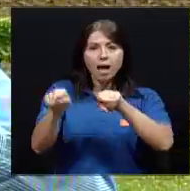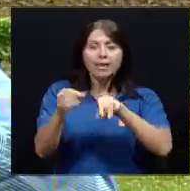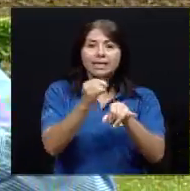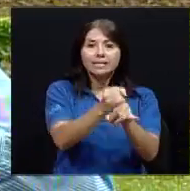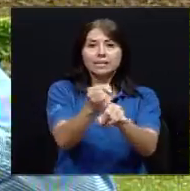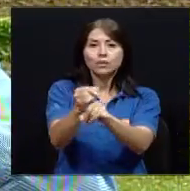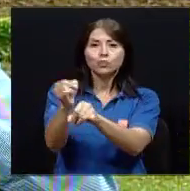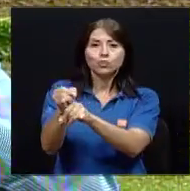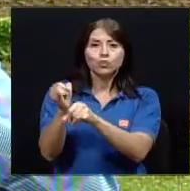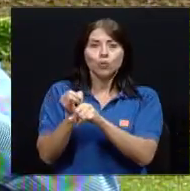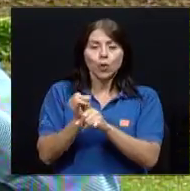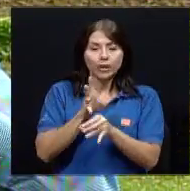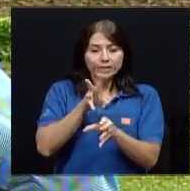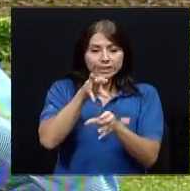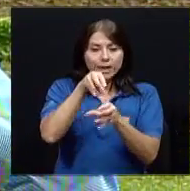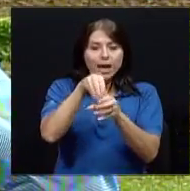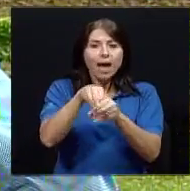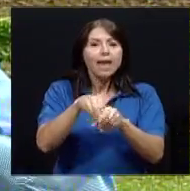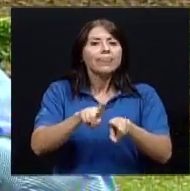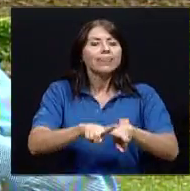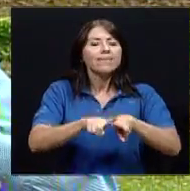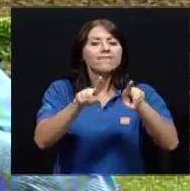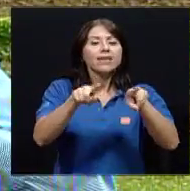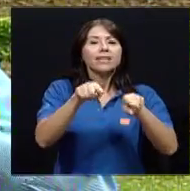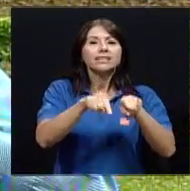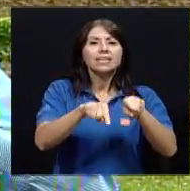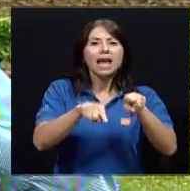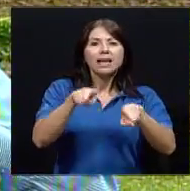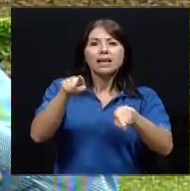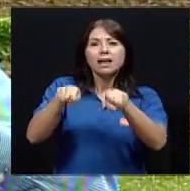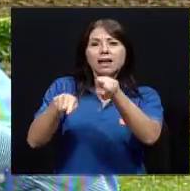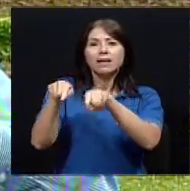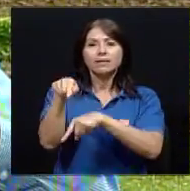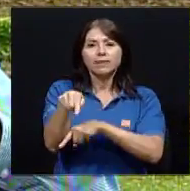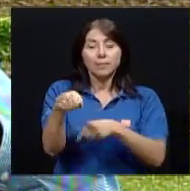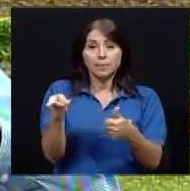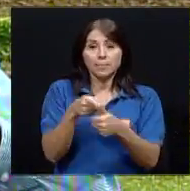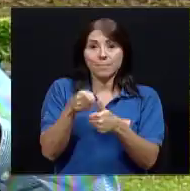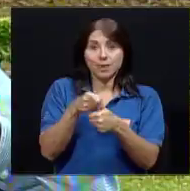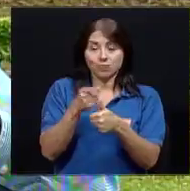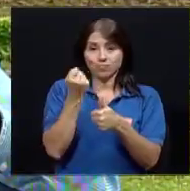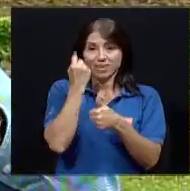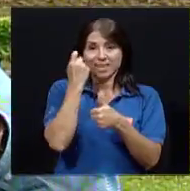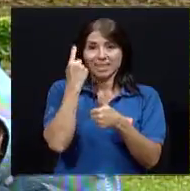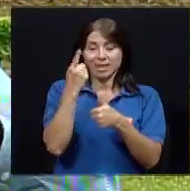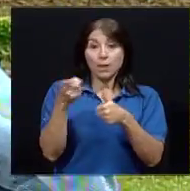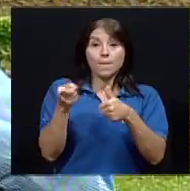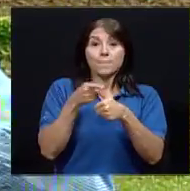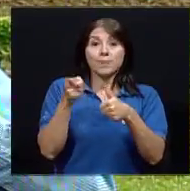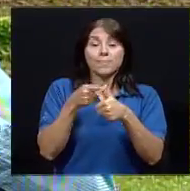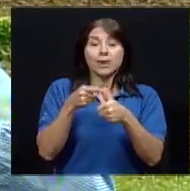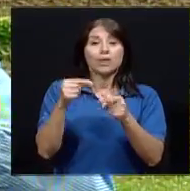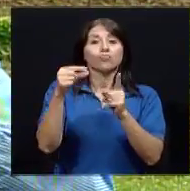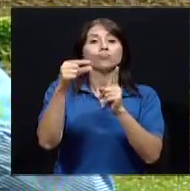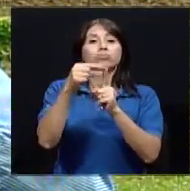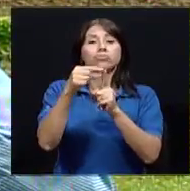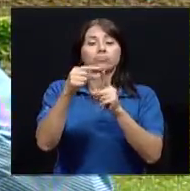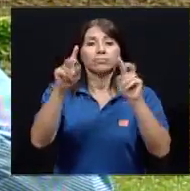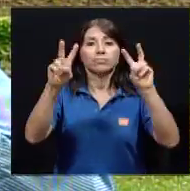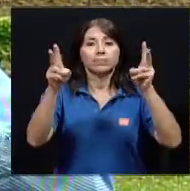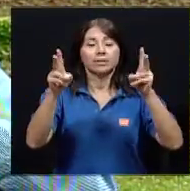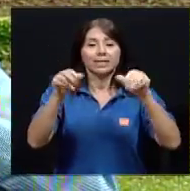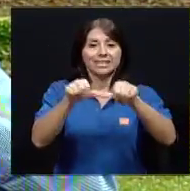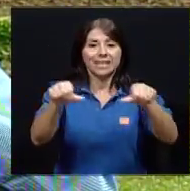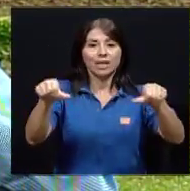ese sistema. Lo primero sería entender que hay un primer concepto que tiene que ver con lo que llamamos sector salud. El